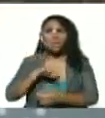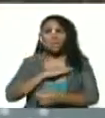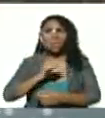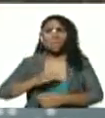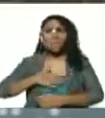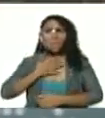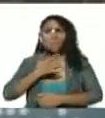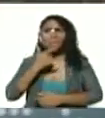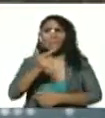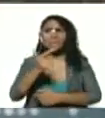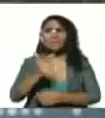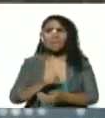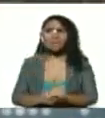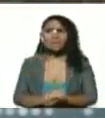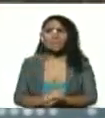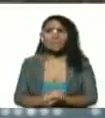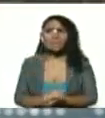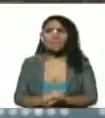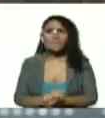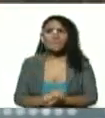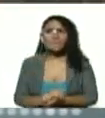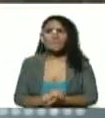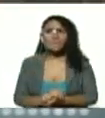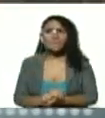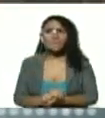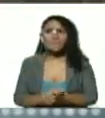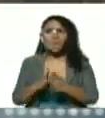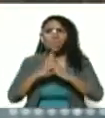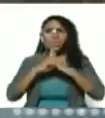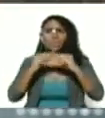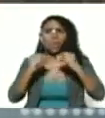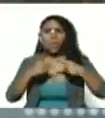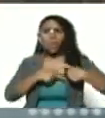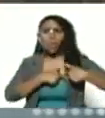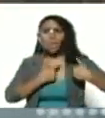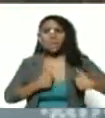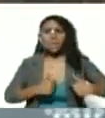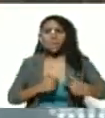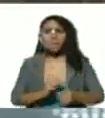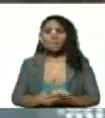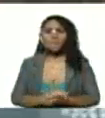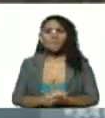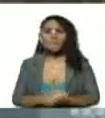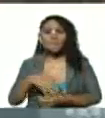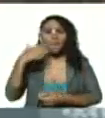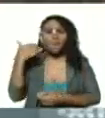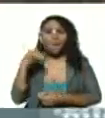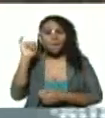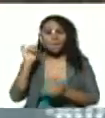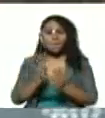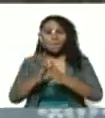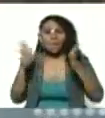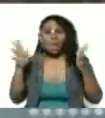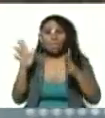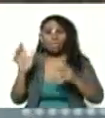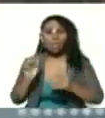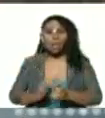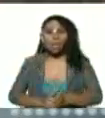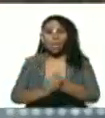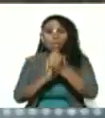decir con todo el corazón que tenemos grandes líderes